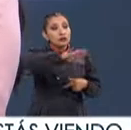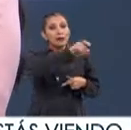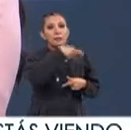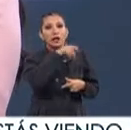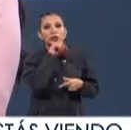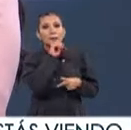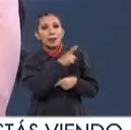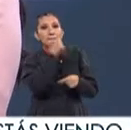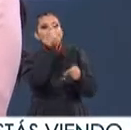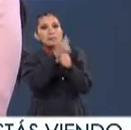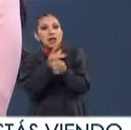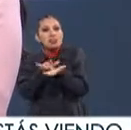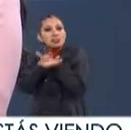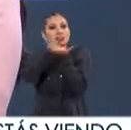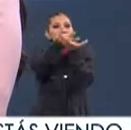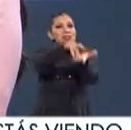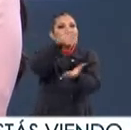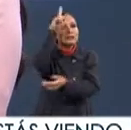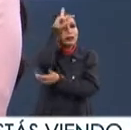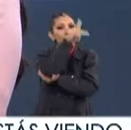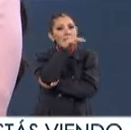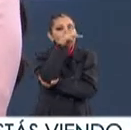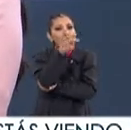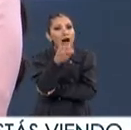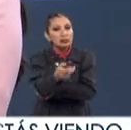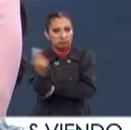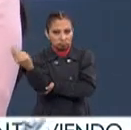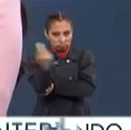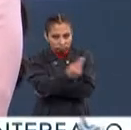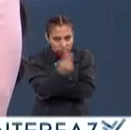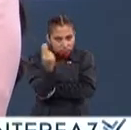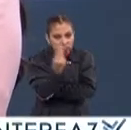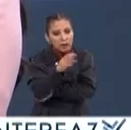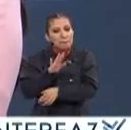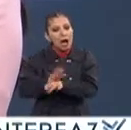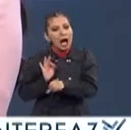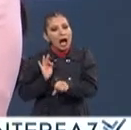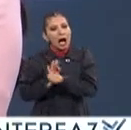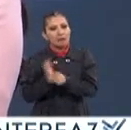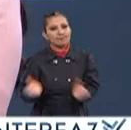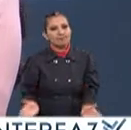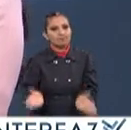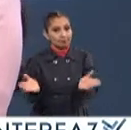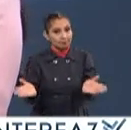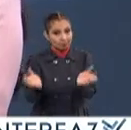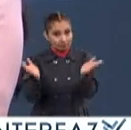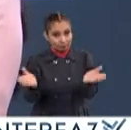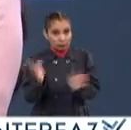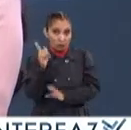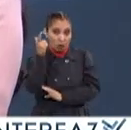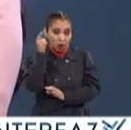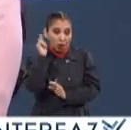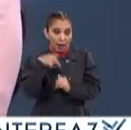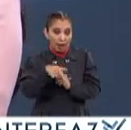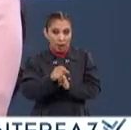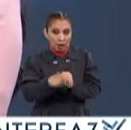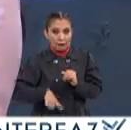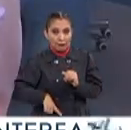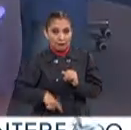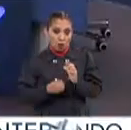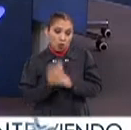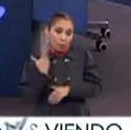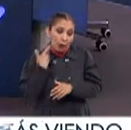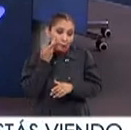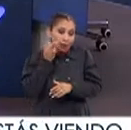pero también de primer apoyo psicológico Es algo que necesitamos fortalecer y fomentar Pues espero en este nuevo gobierno